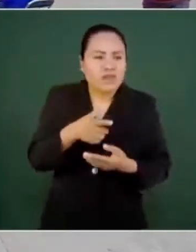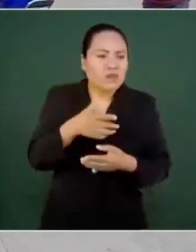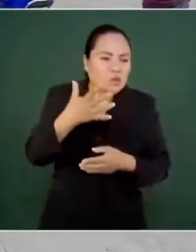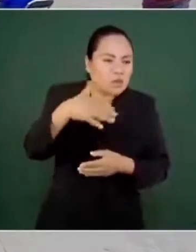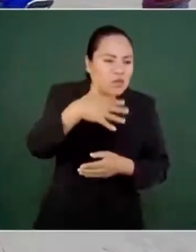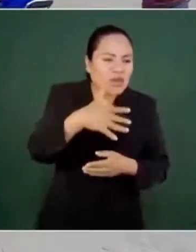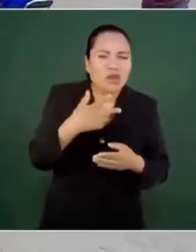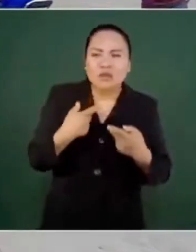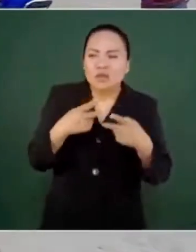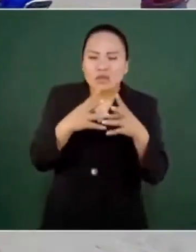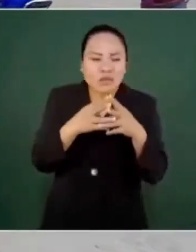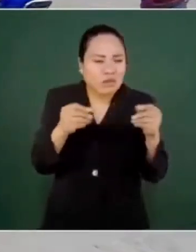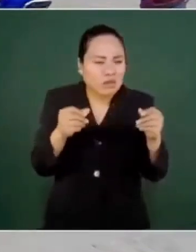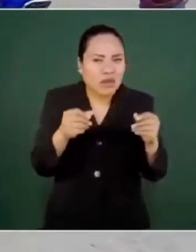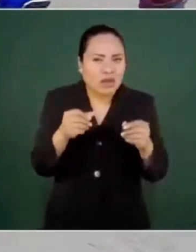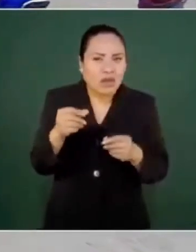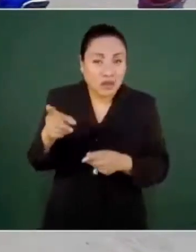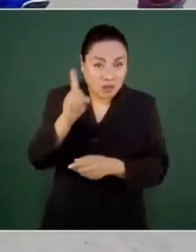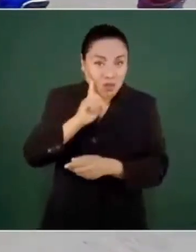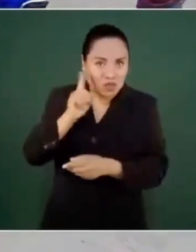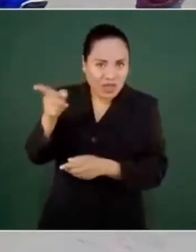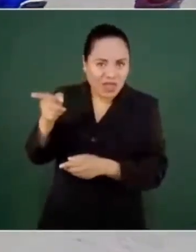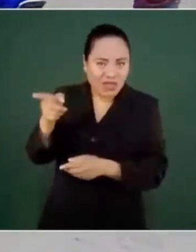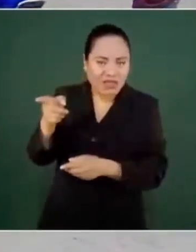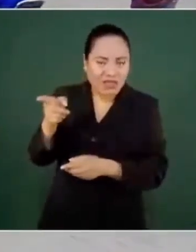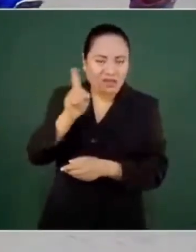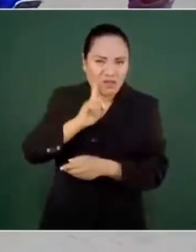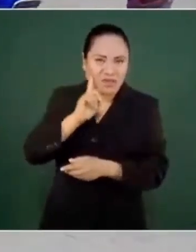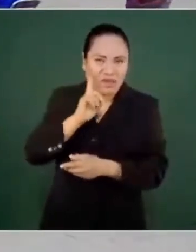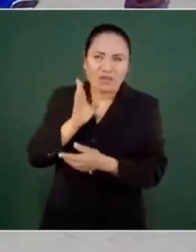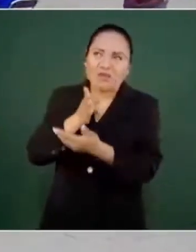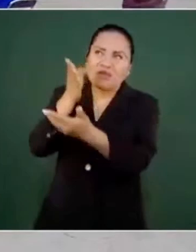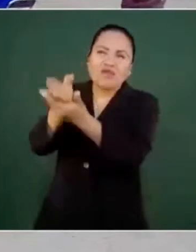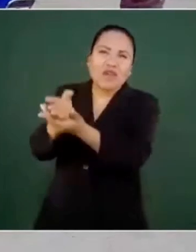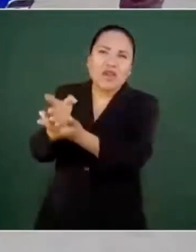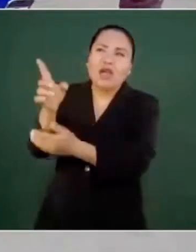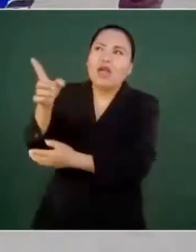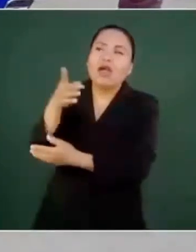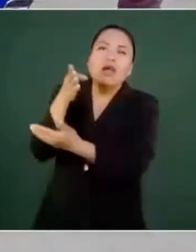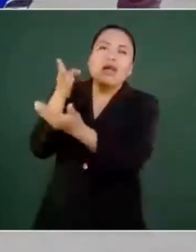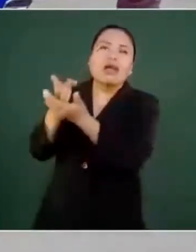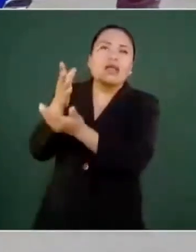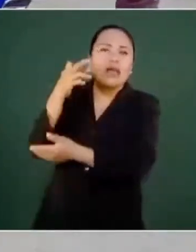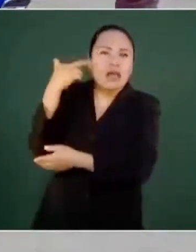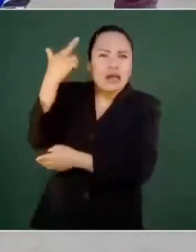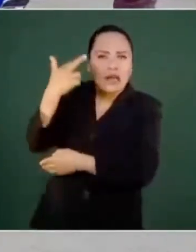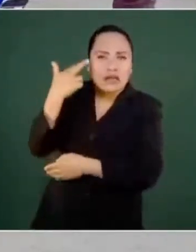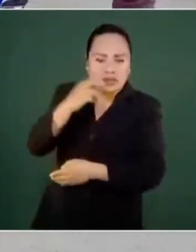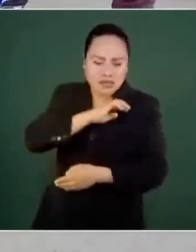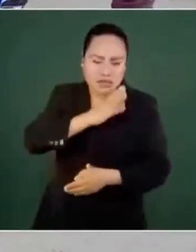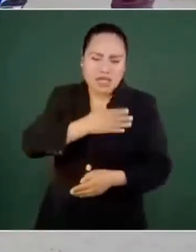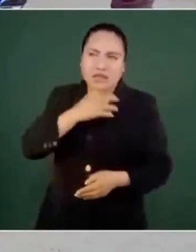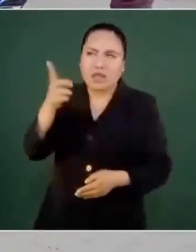ella, porque van a acusarme allá con el rey de España.